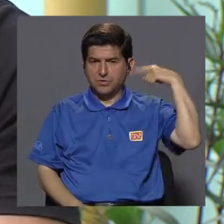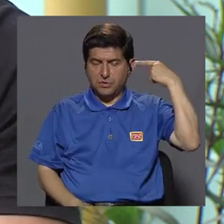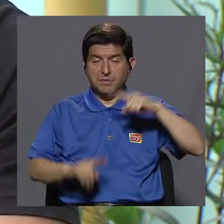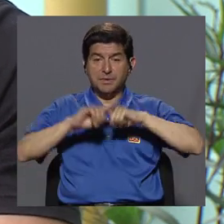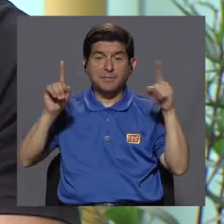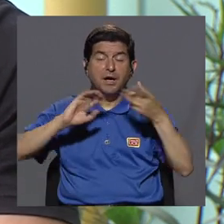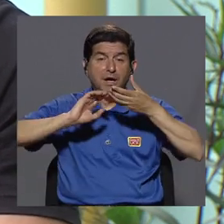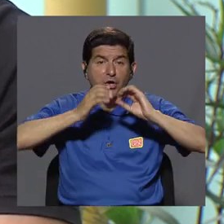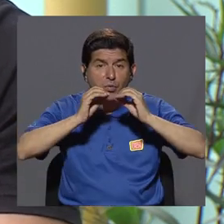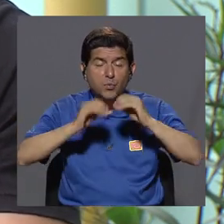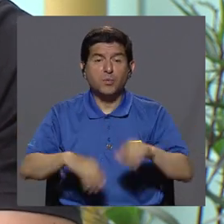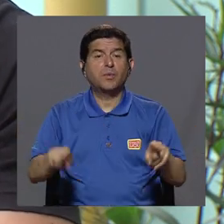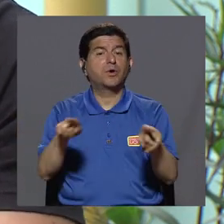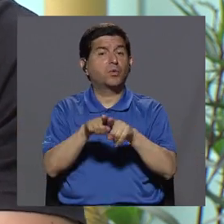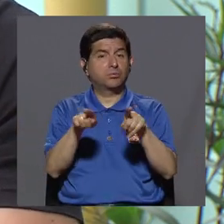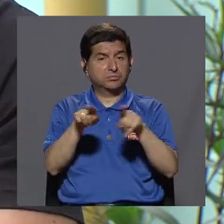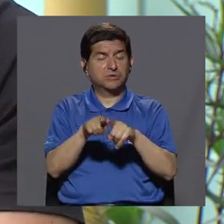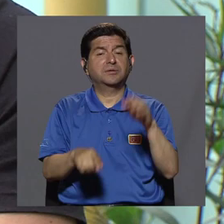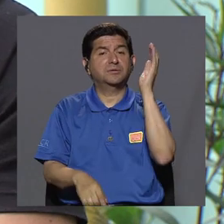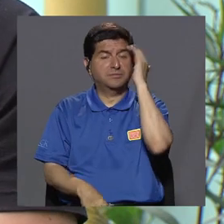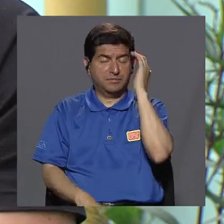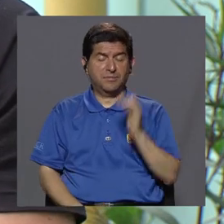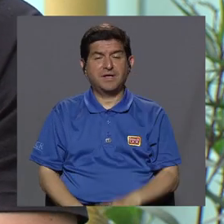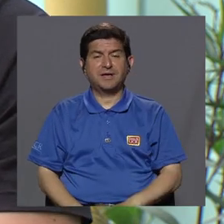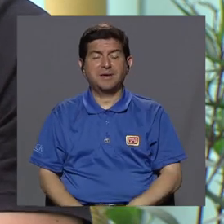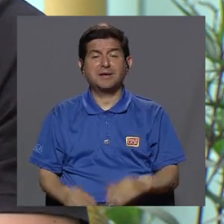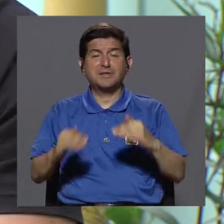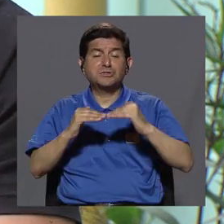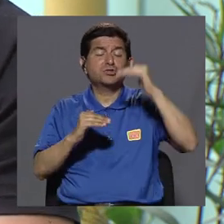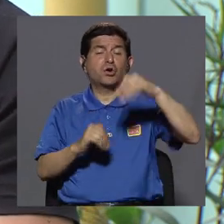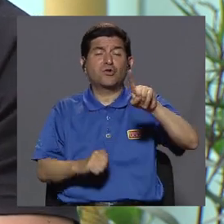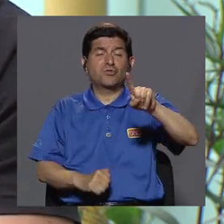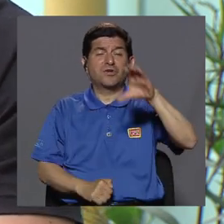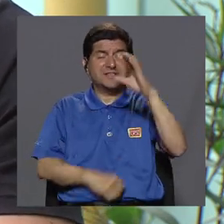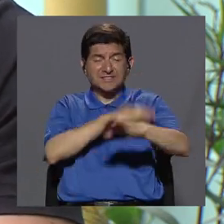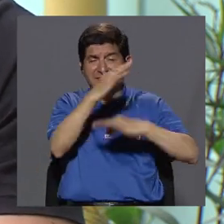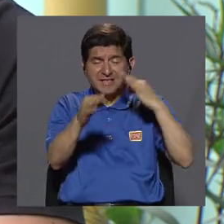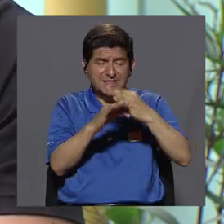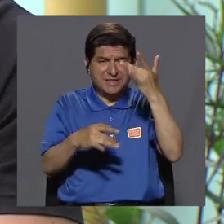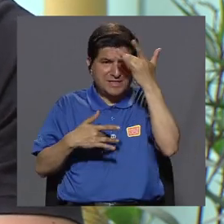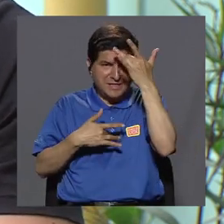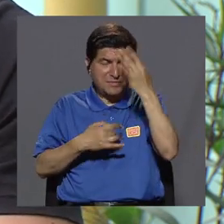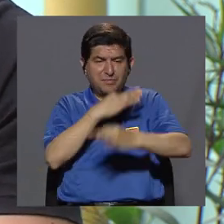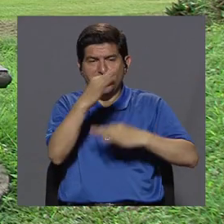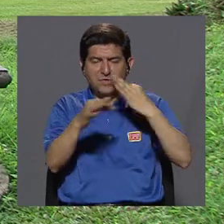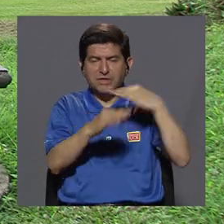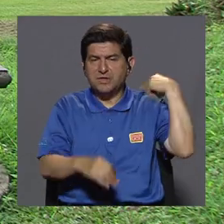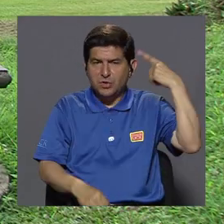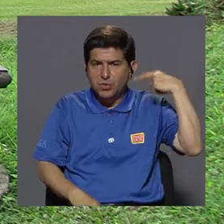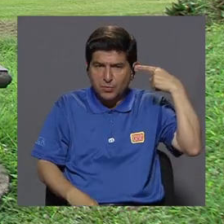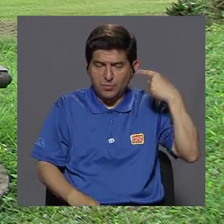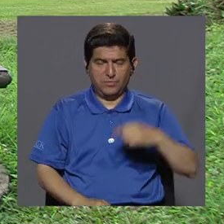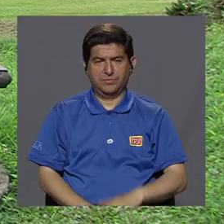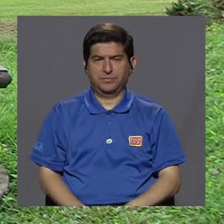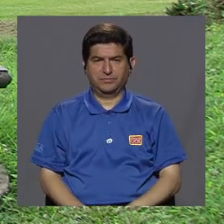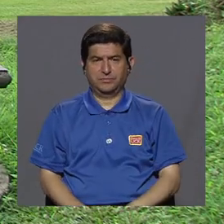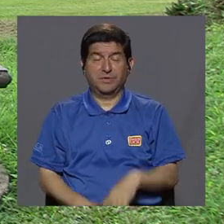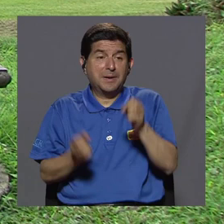que tienen que conocer es que existen más de 100 enfermedades de tipo demencial, que son